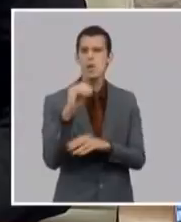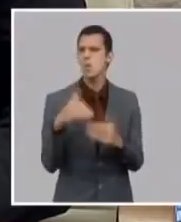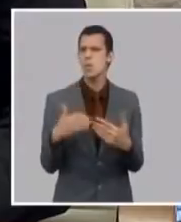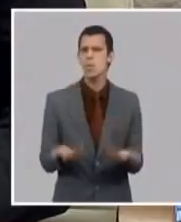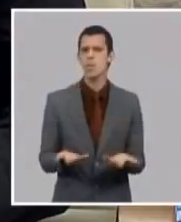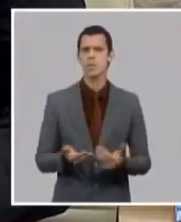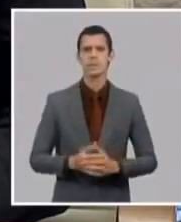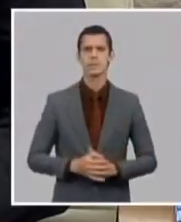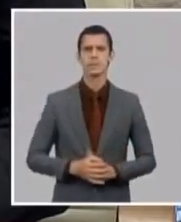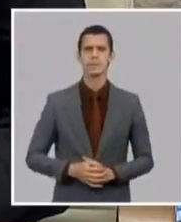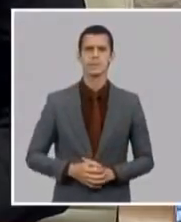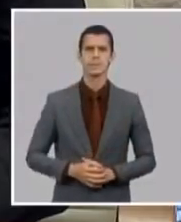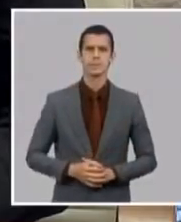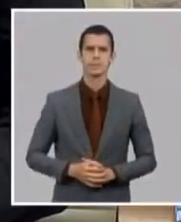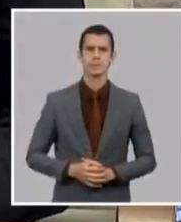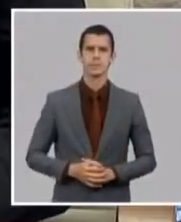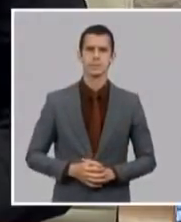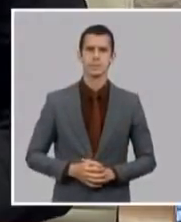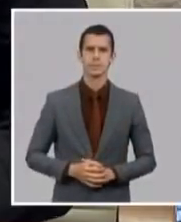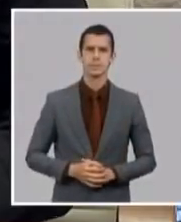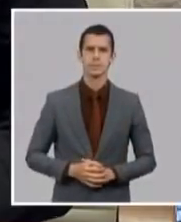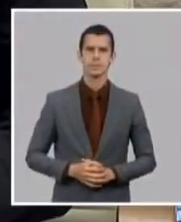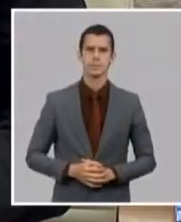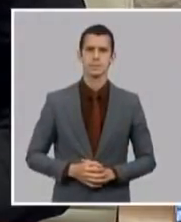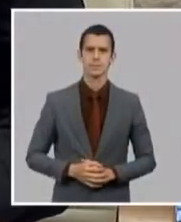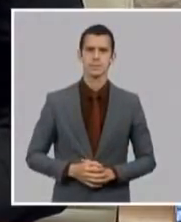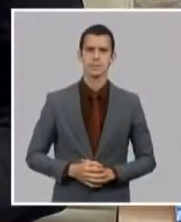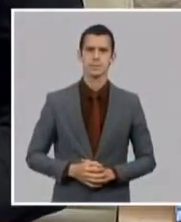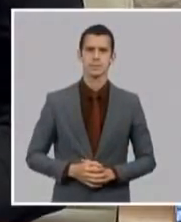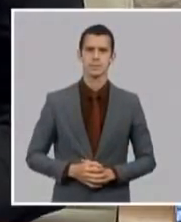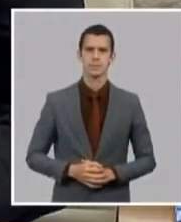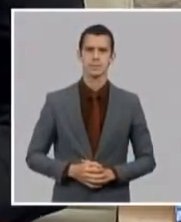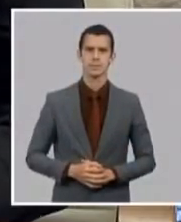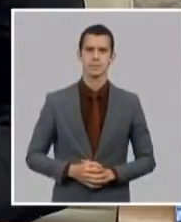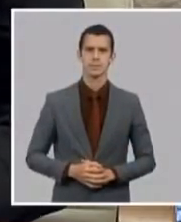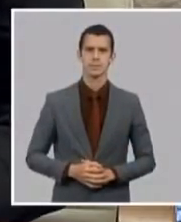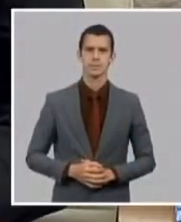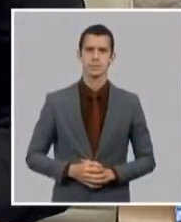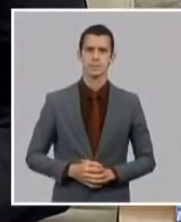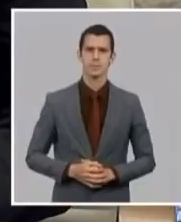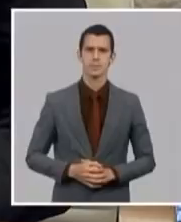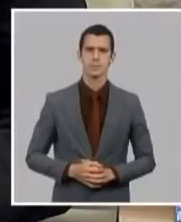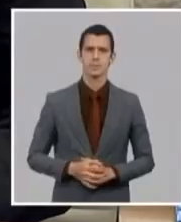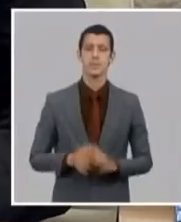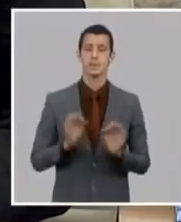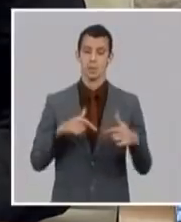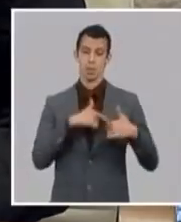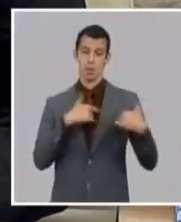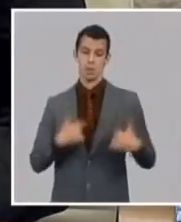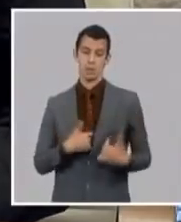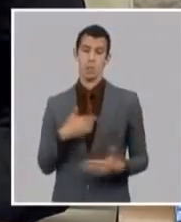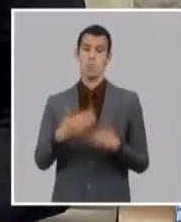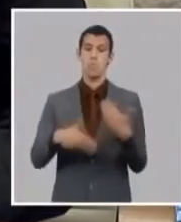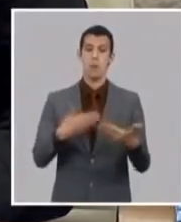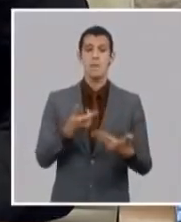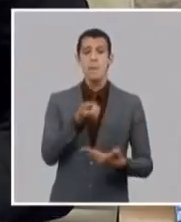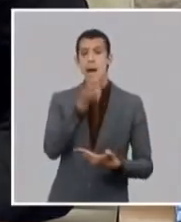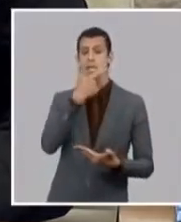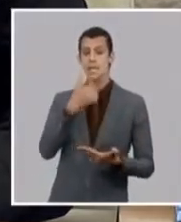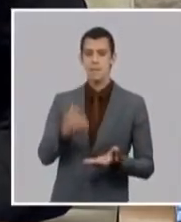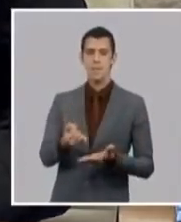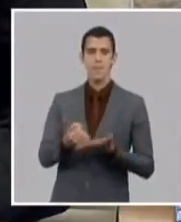han estado relacionados con los antihipertensivos los